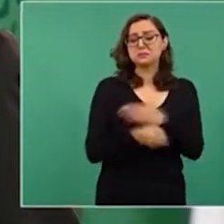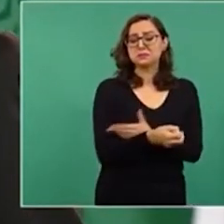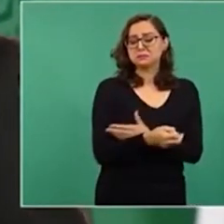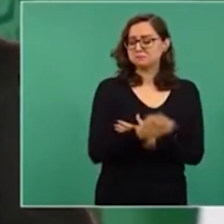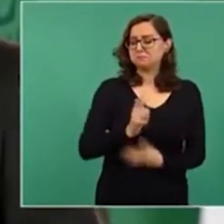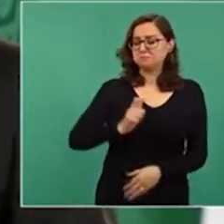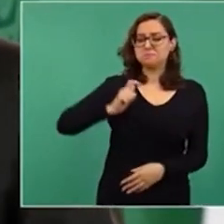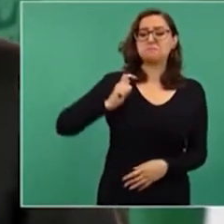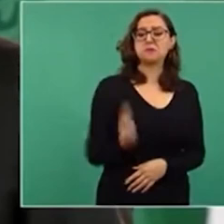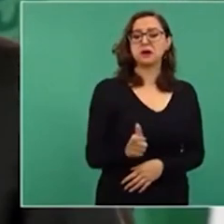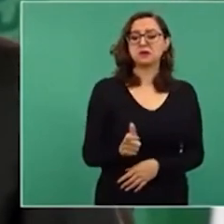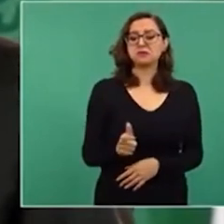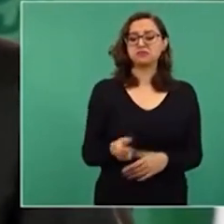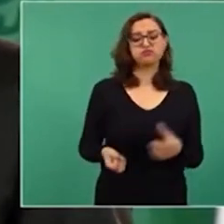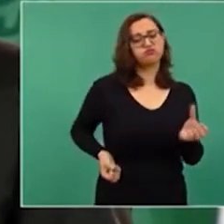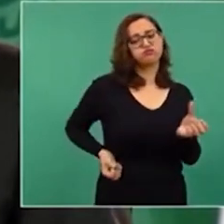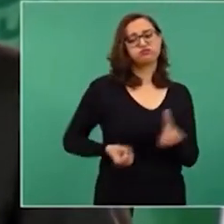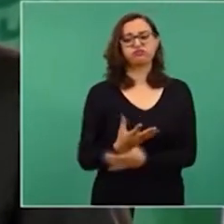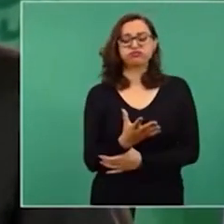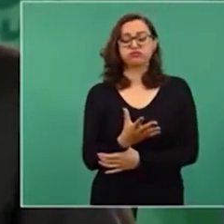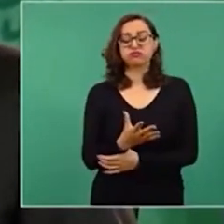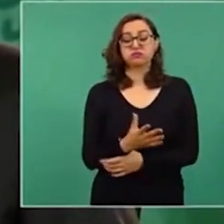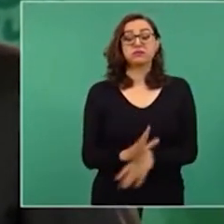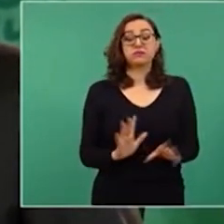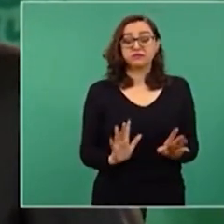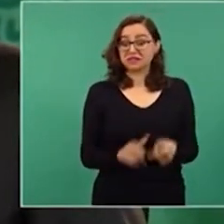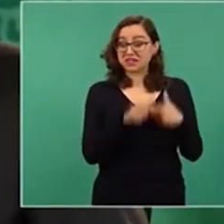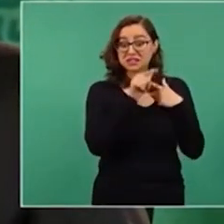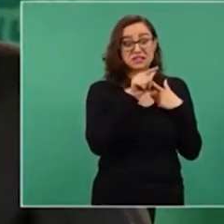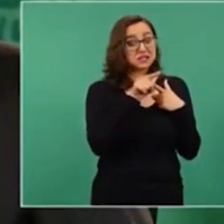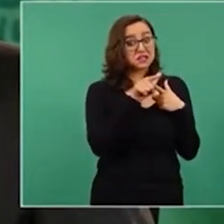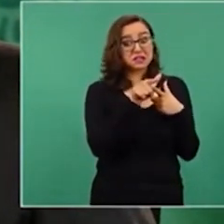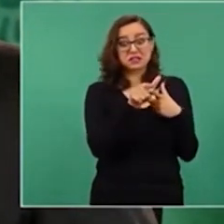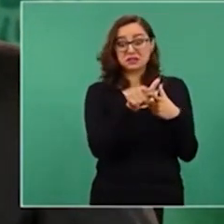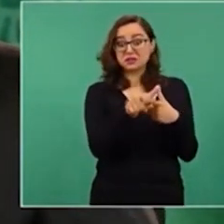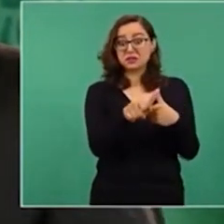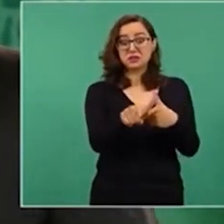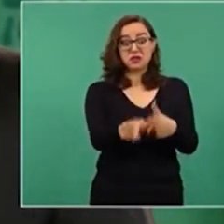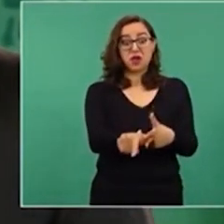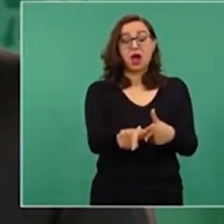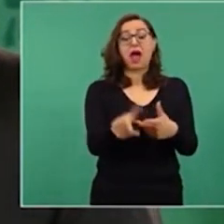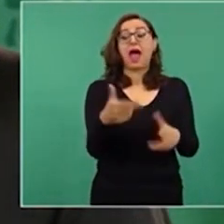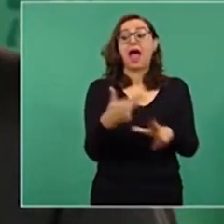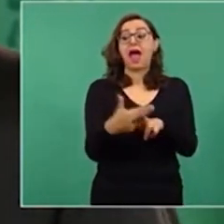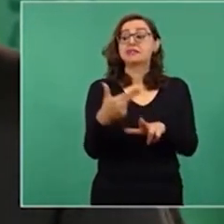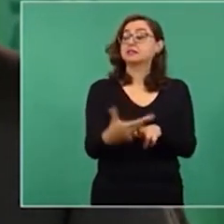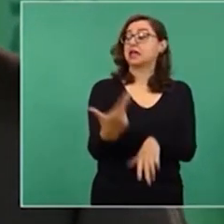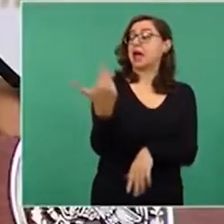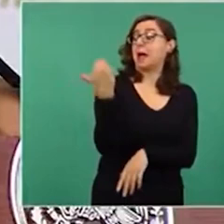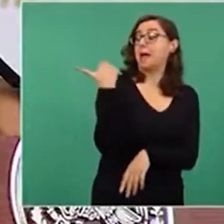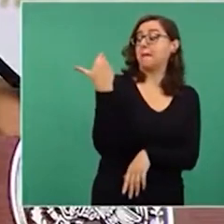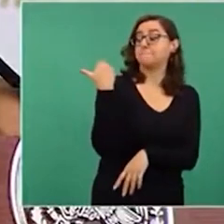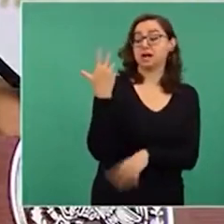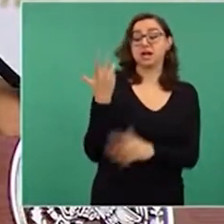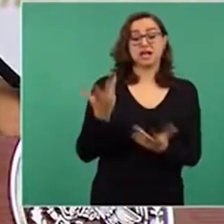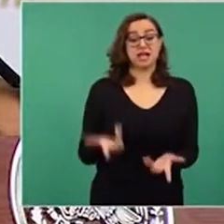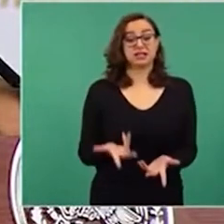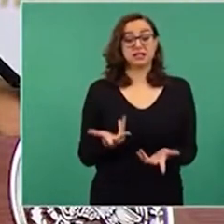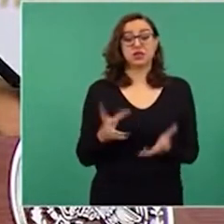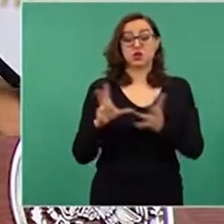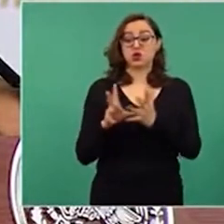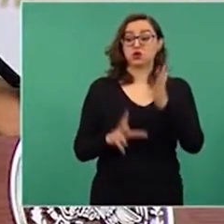sostuvo hasta esta reforma constitucional, que ahora en una de sus partes